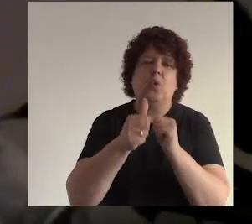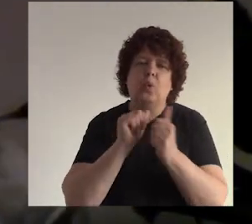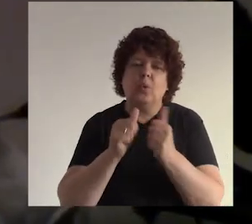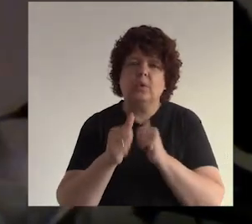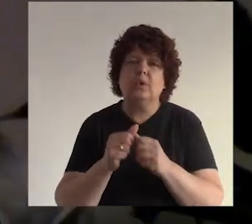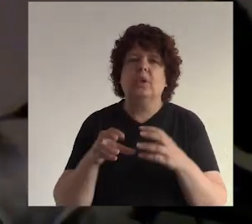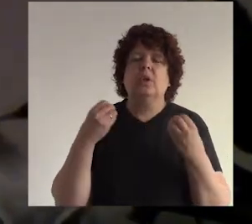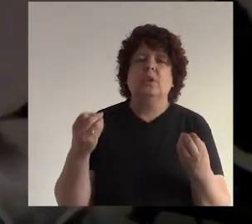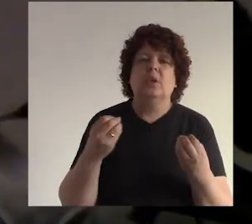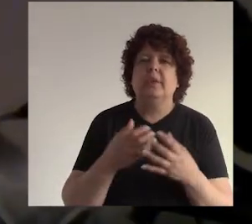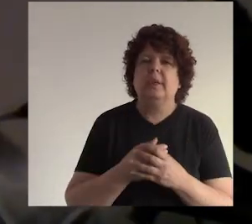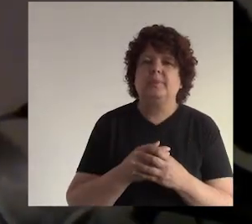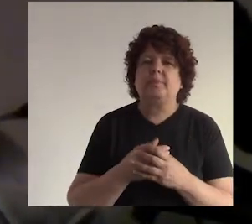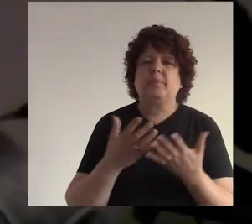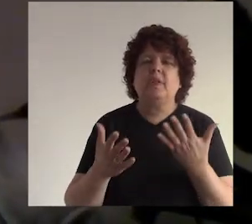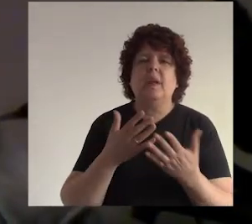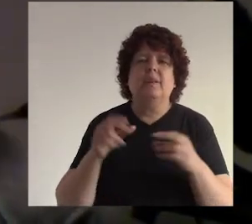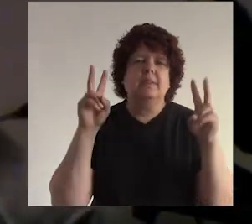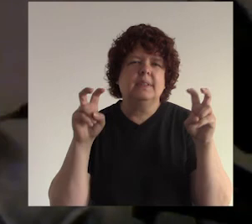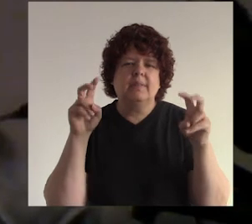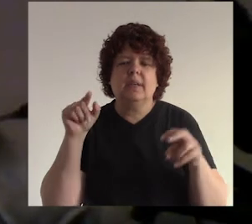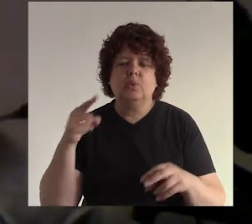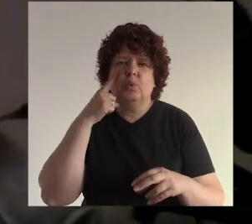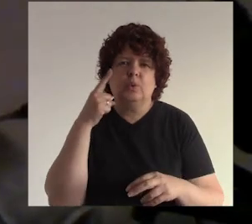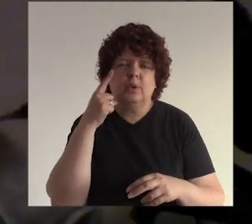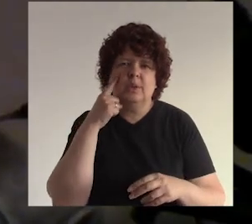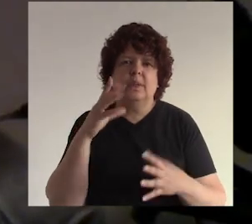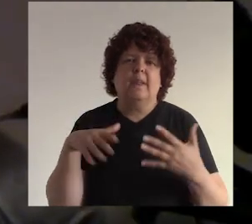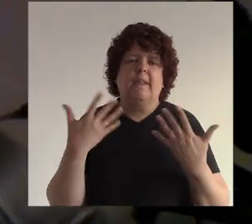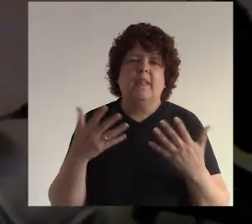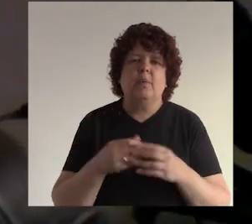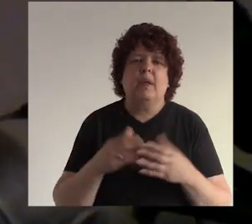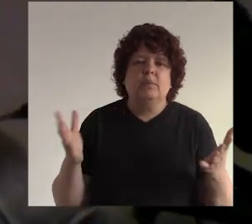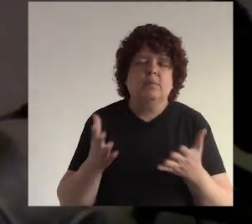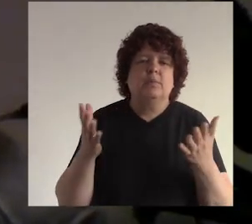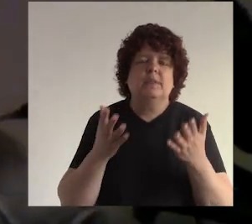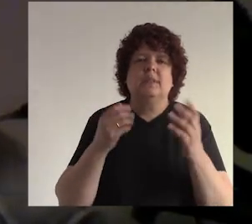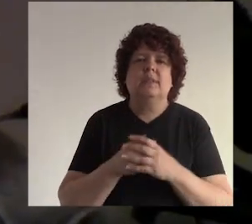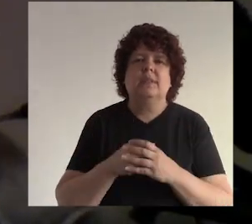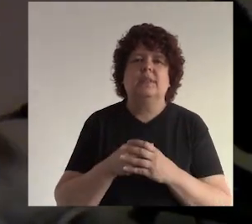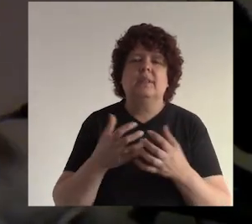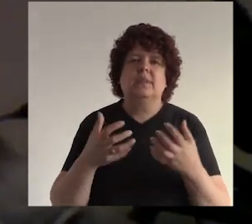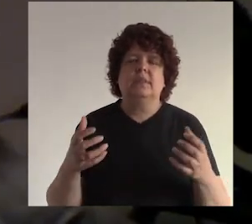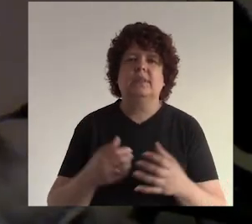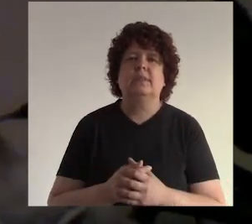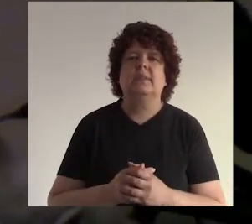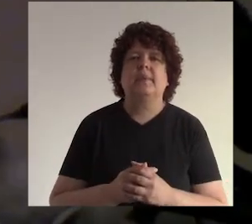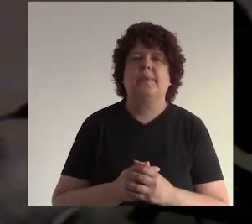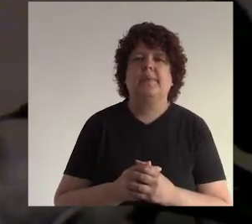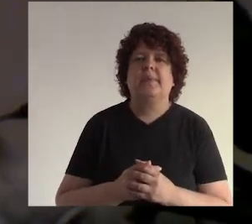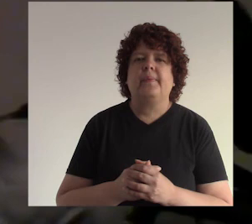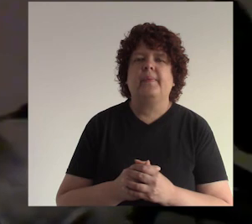concurso sobre algún tema que tú domines y puedes promocionar tu producto así también